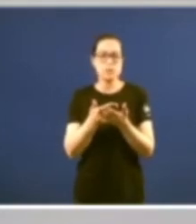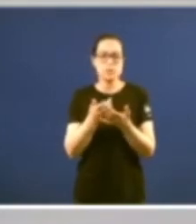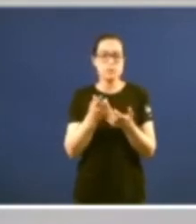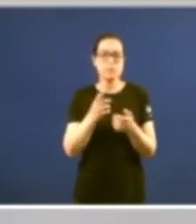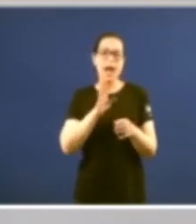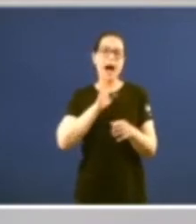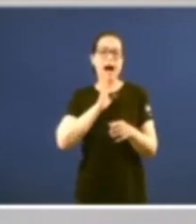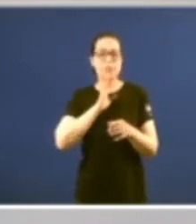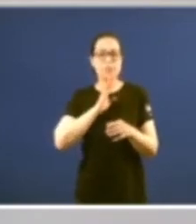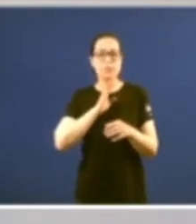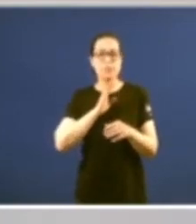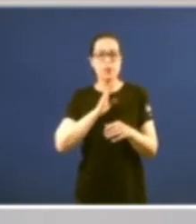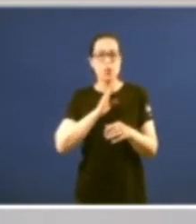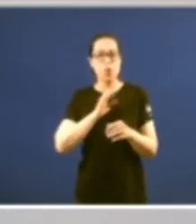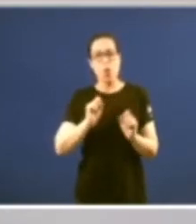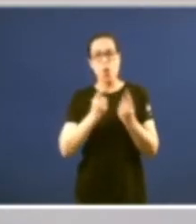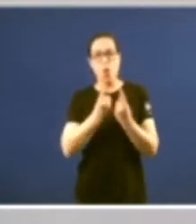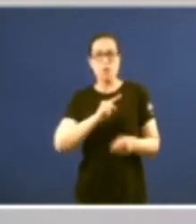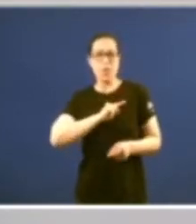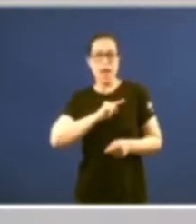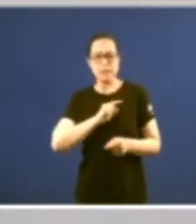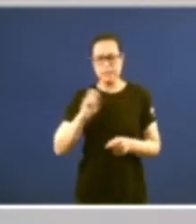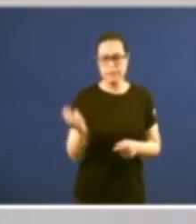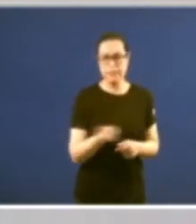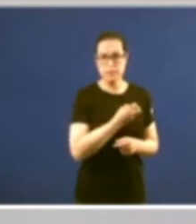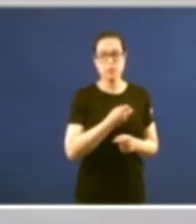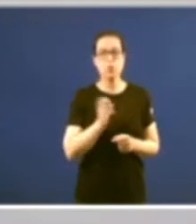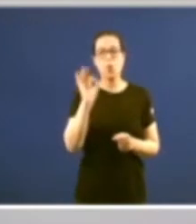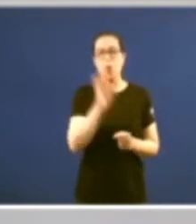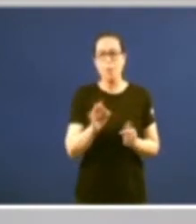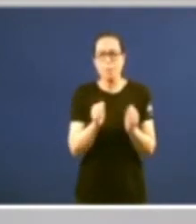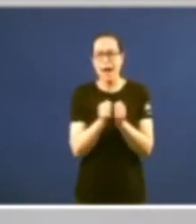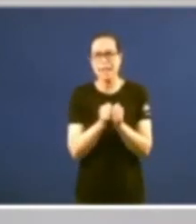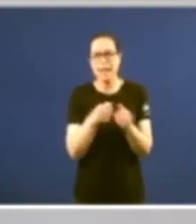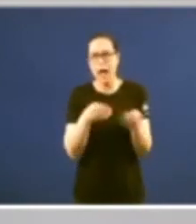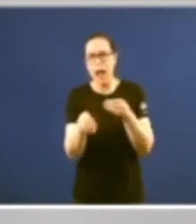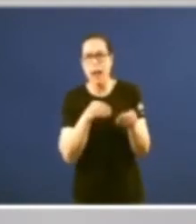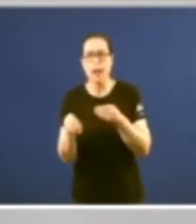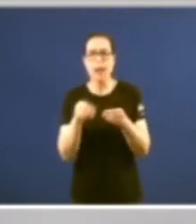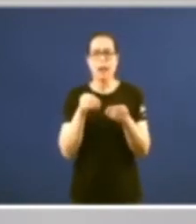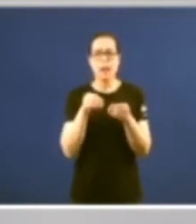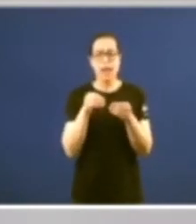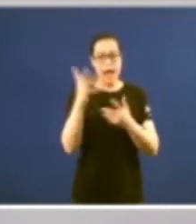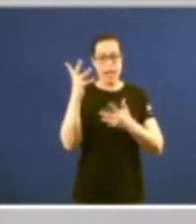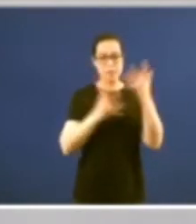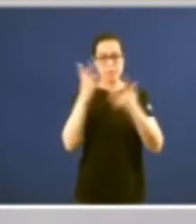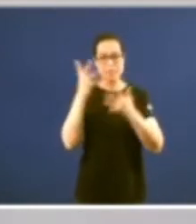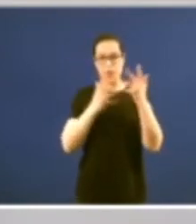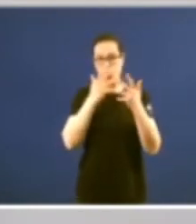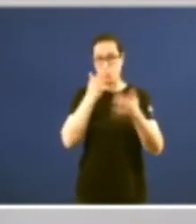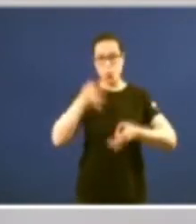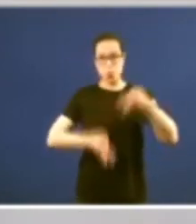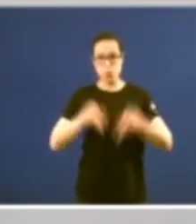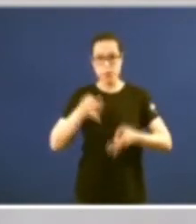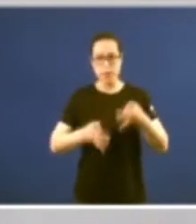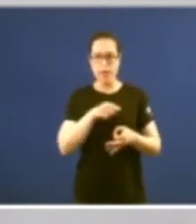auxiliares y agentes o lo que es en definitiva la dotación de medios materiales en lo que la administración de la administración de justicia